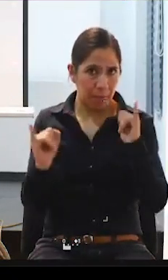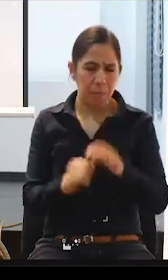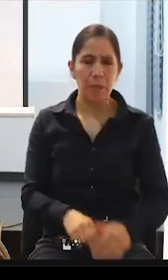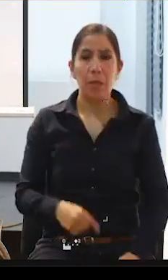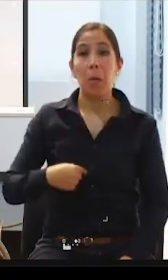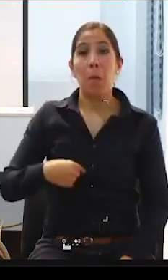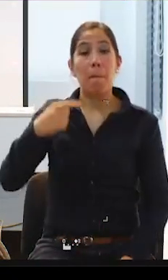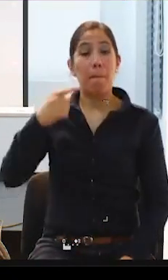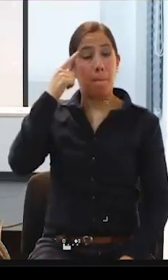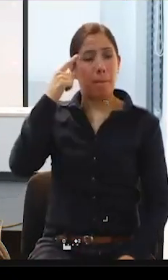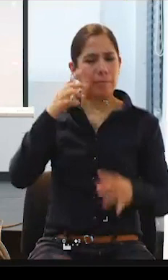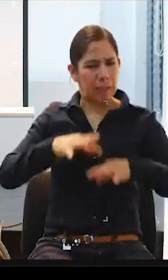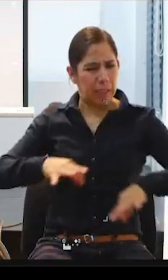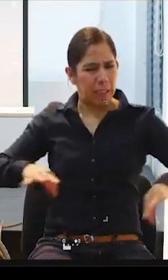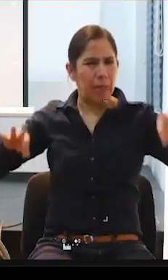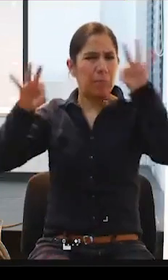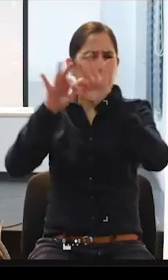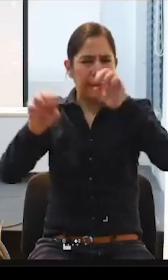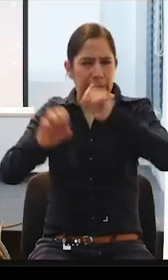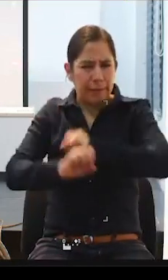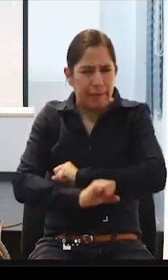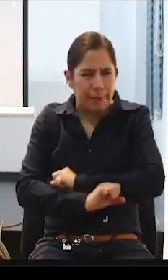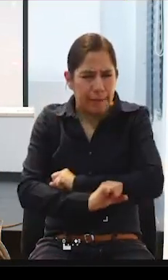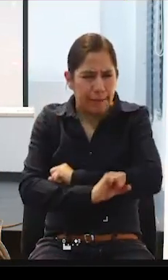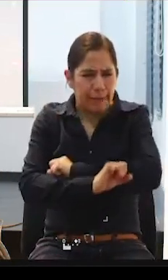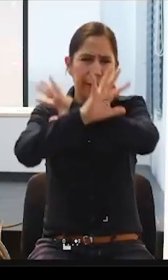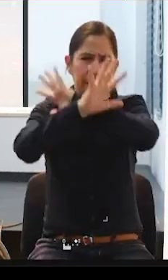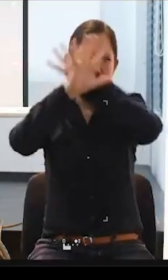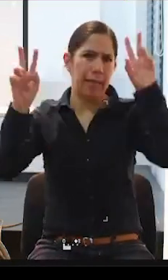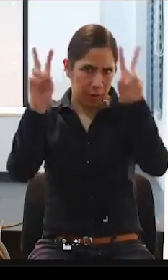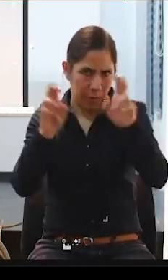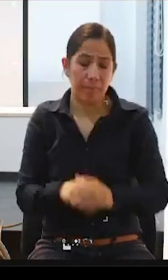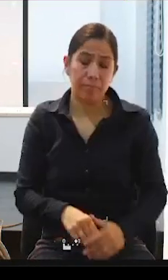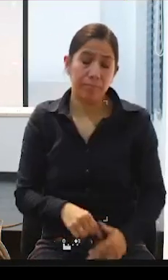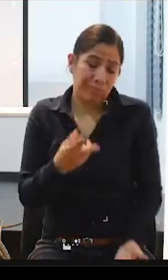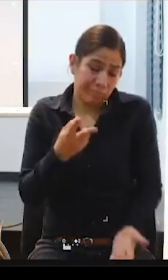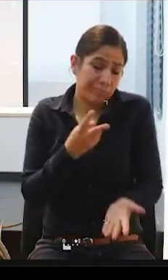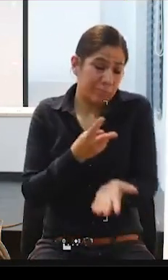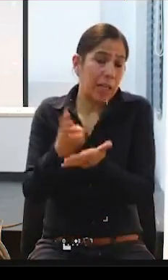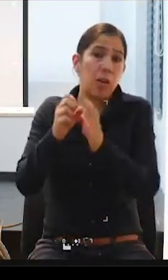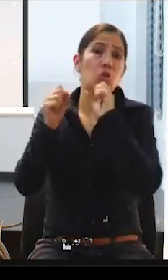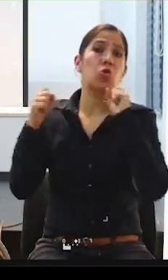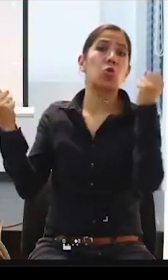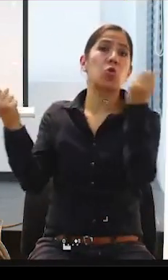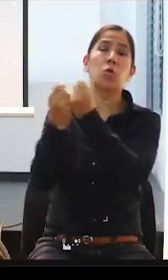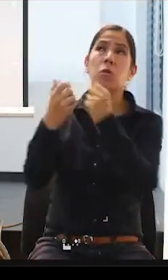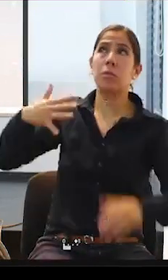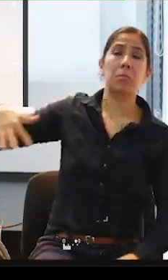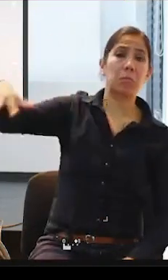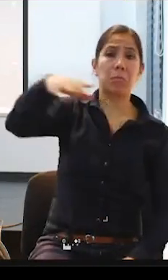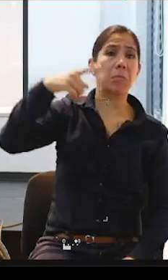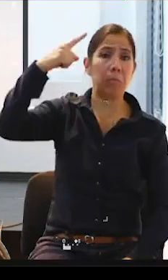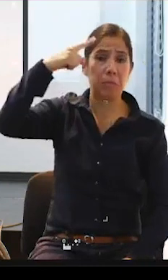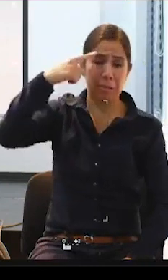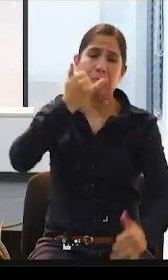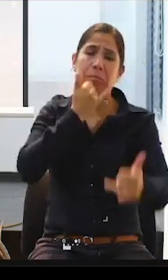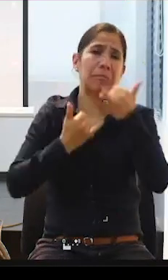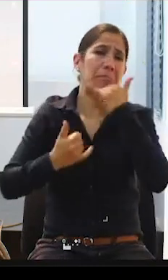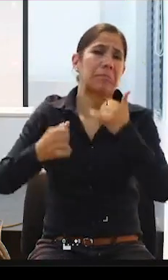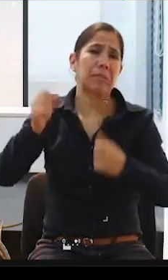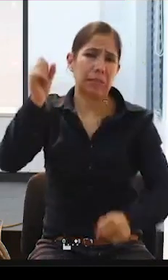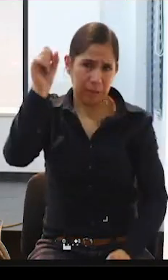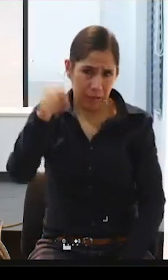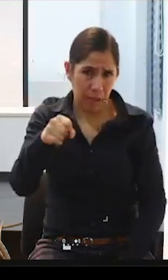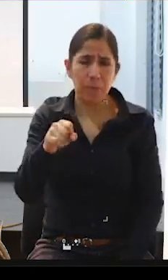puntualizar porque es verdad que está en el inconsciente colectivo y bueno, en Bolivia probablemente muchas veces que